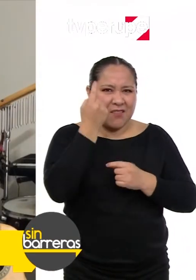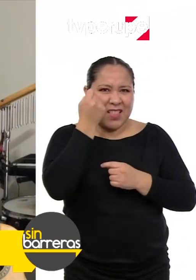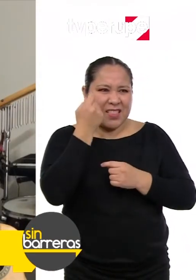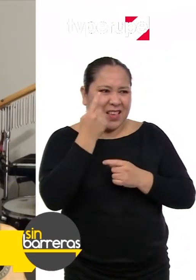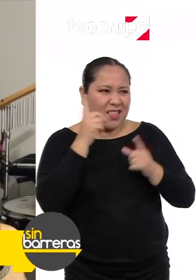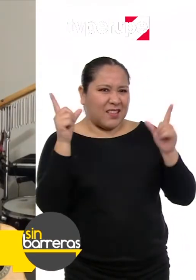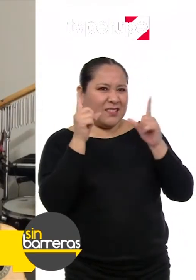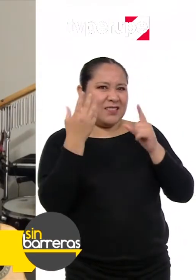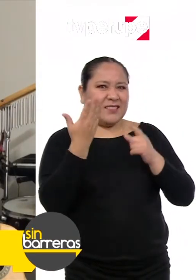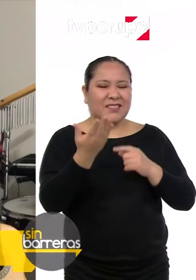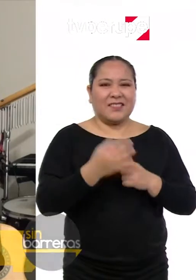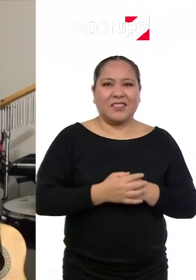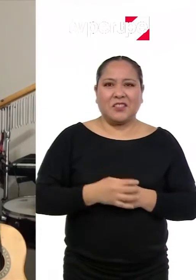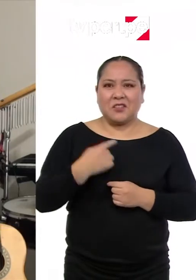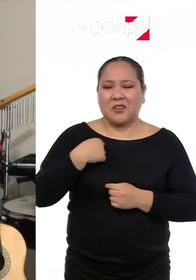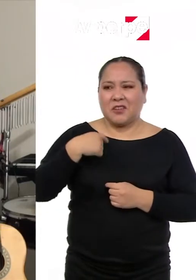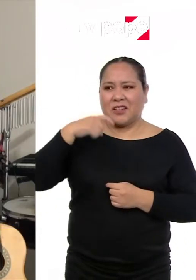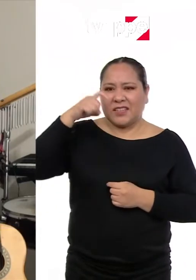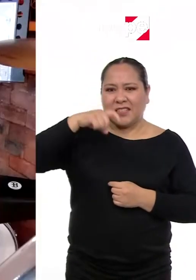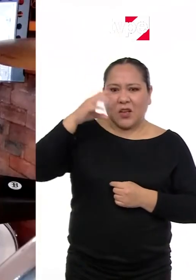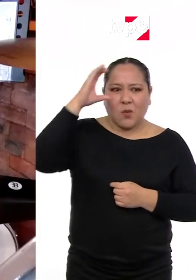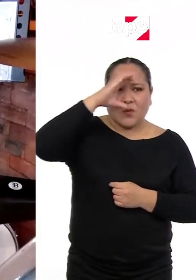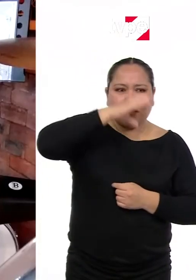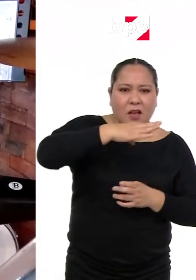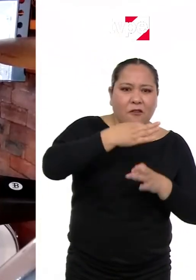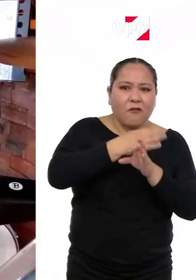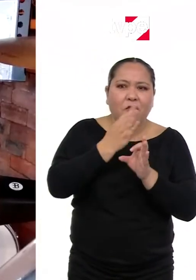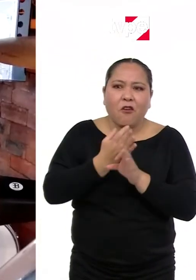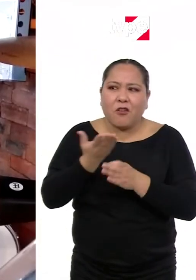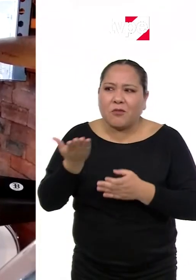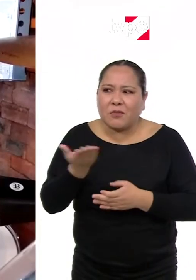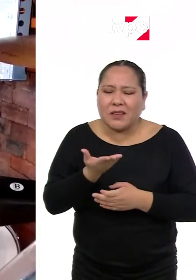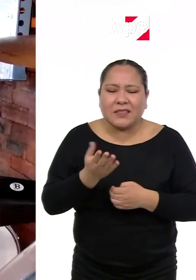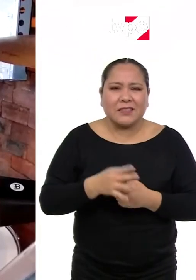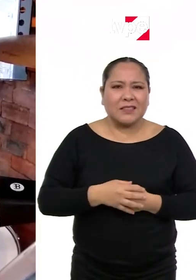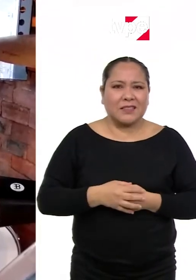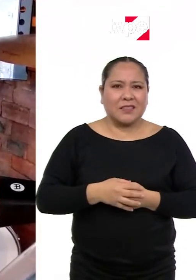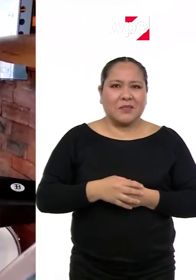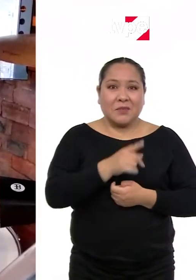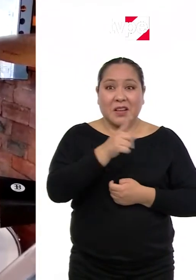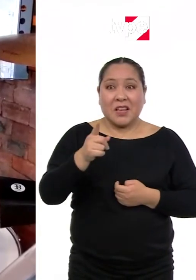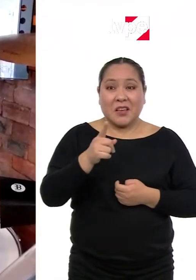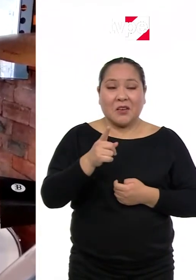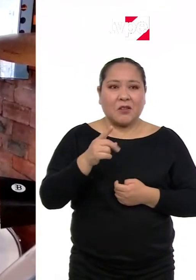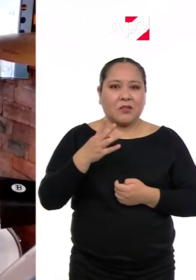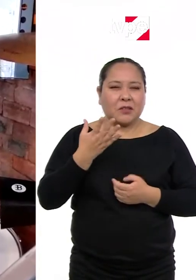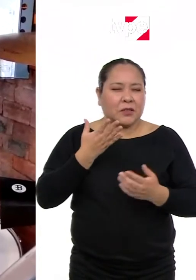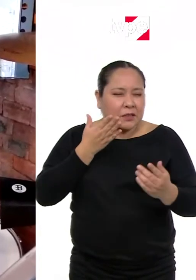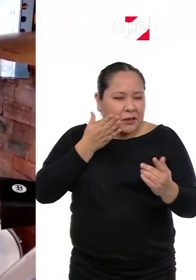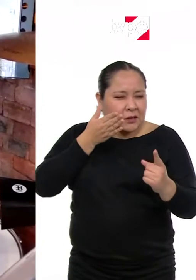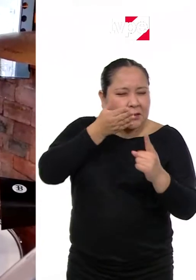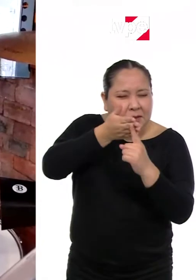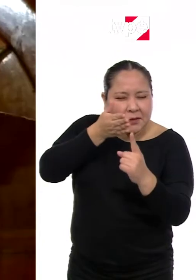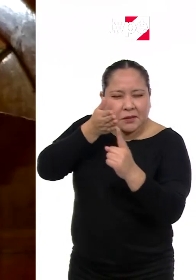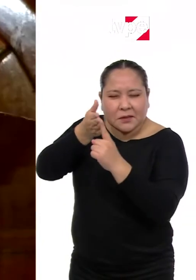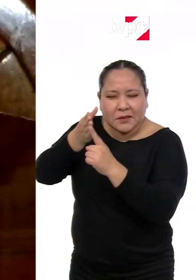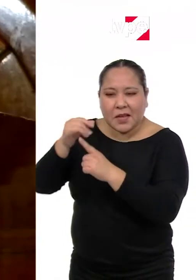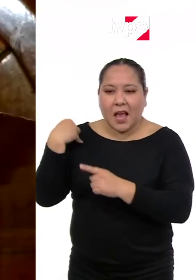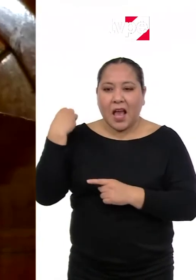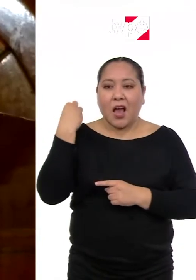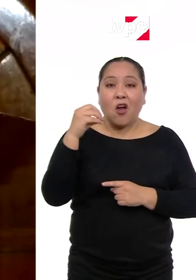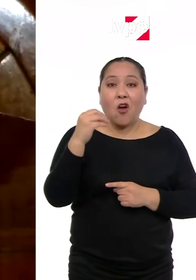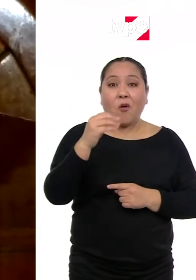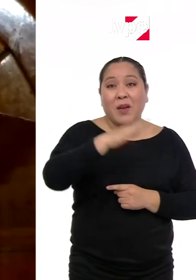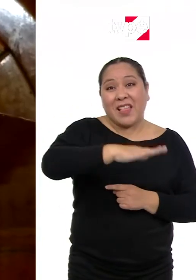través de la pantalla. He tenido que buscar estrategias para que yo pueda llegar al joven y al niño